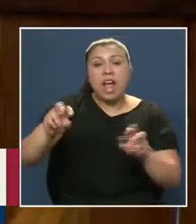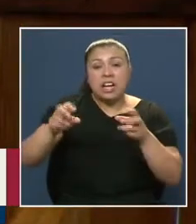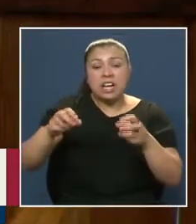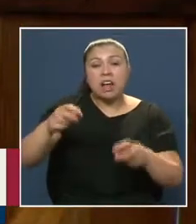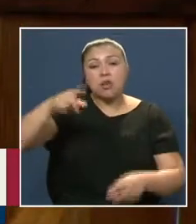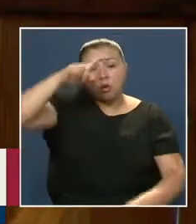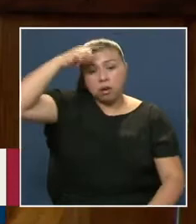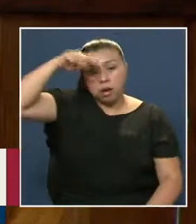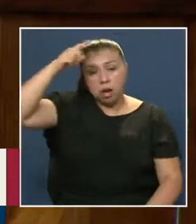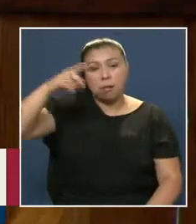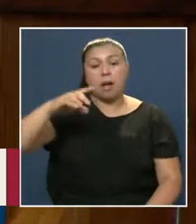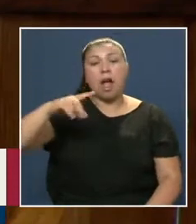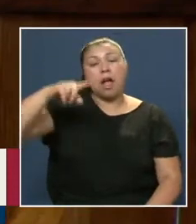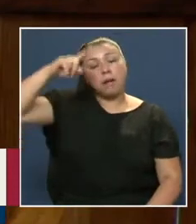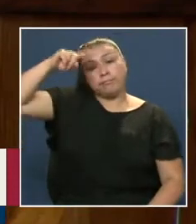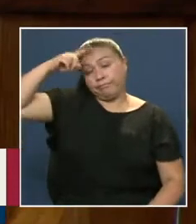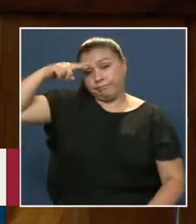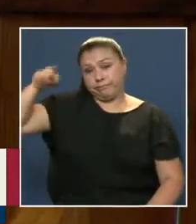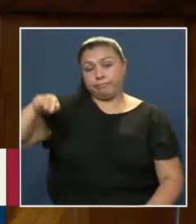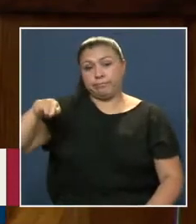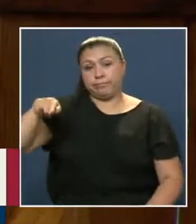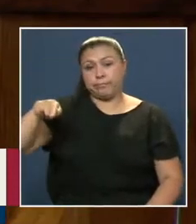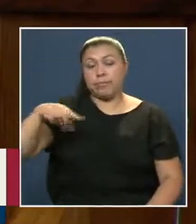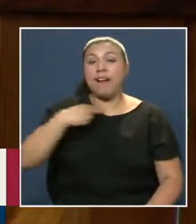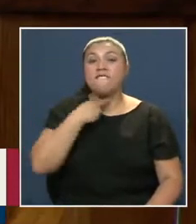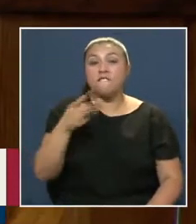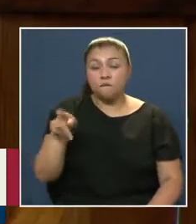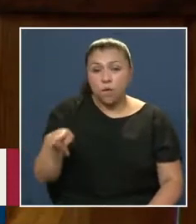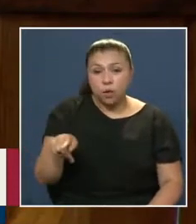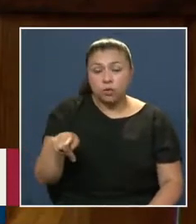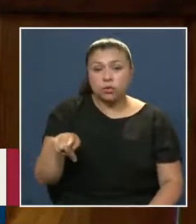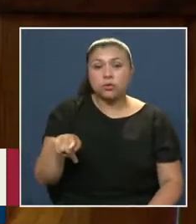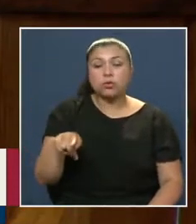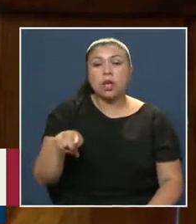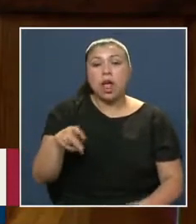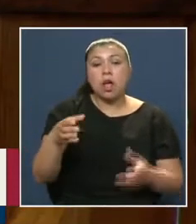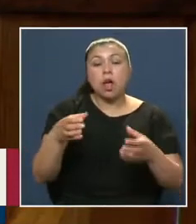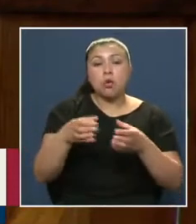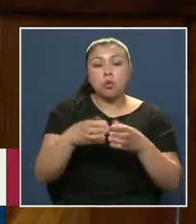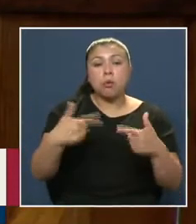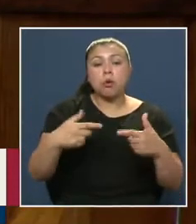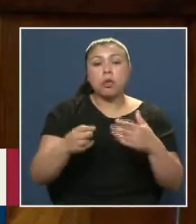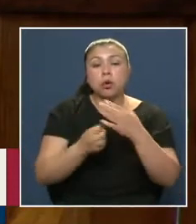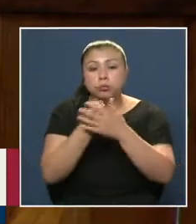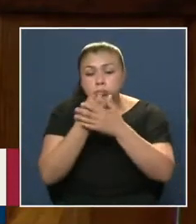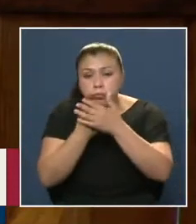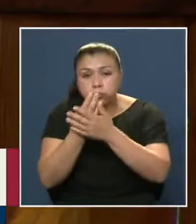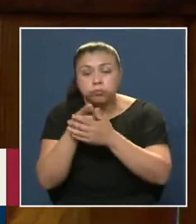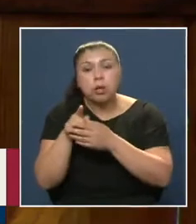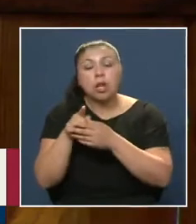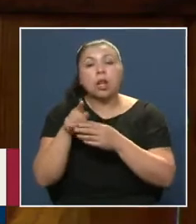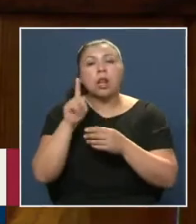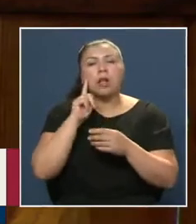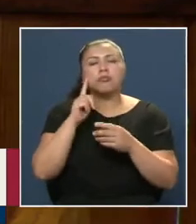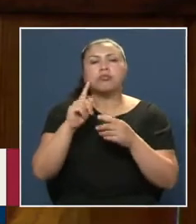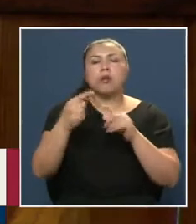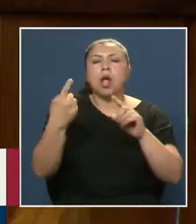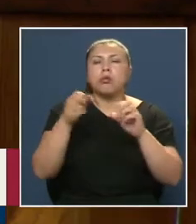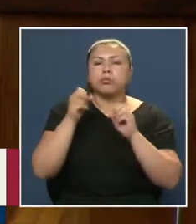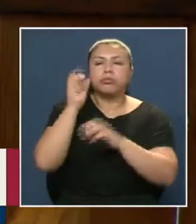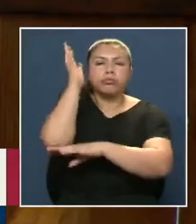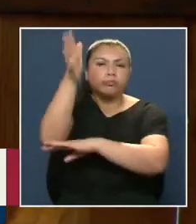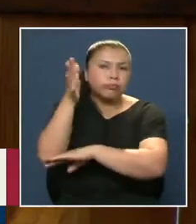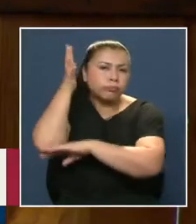Calama Allí Siendo él La voz De su partido Radical Realizaba Verdaderas charlas De educación